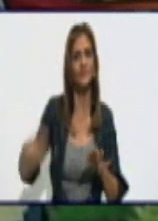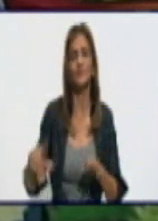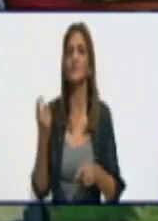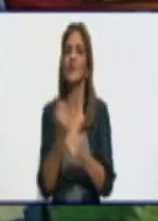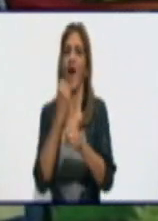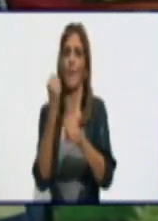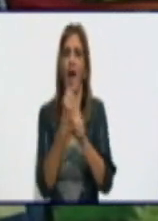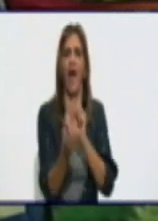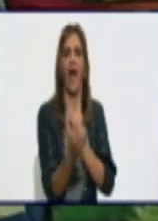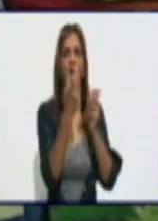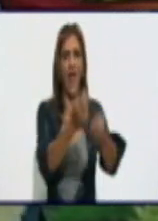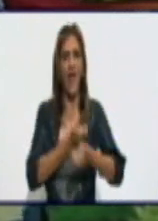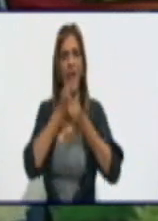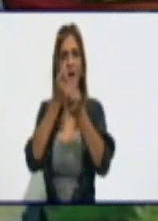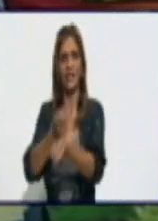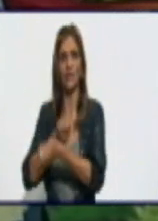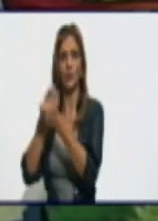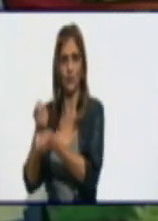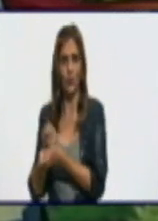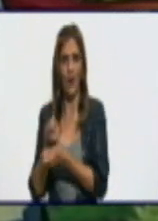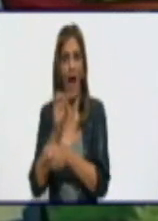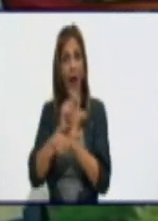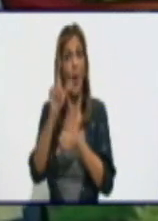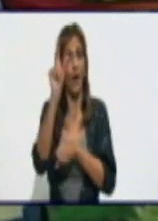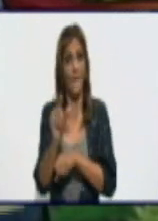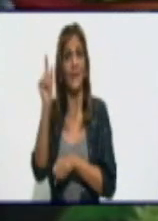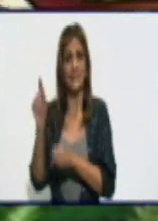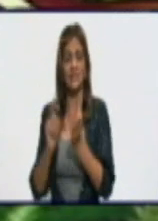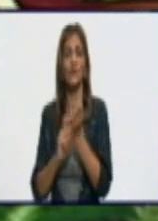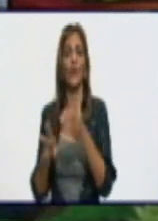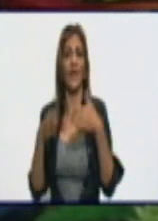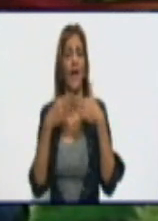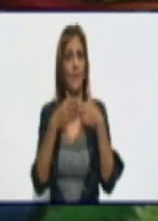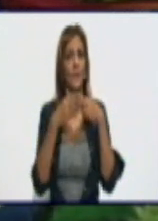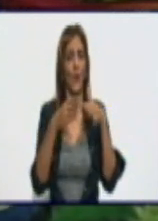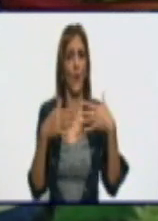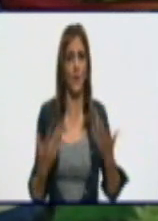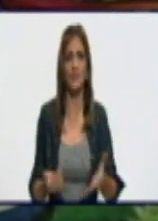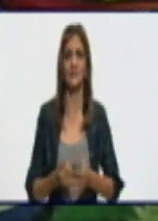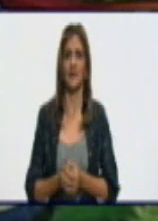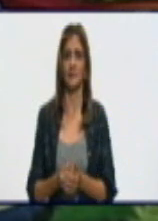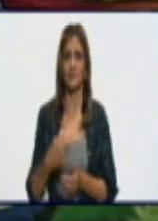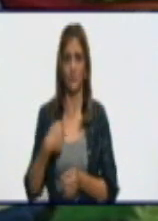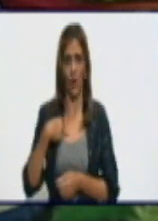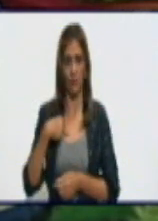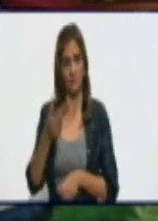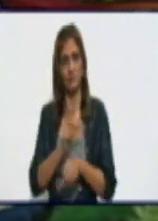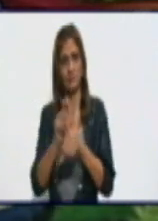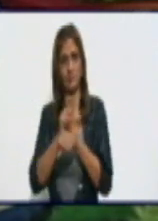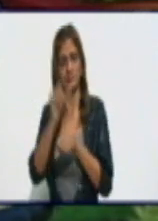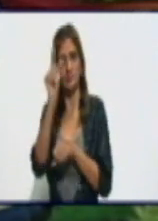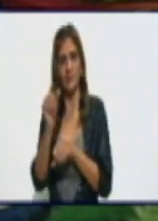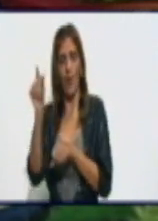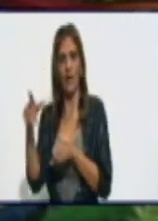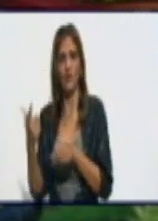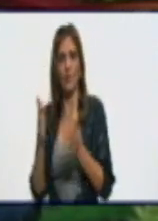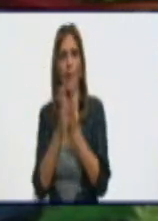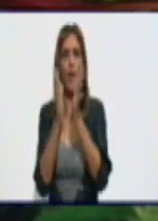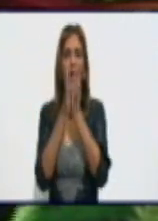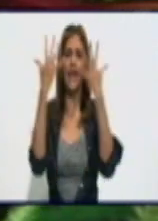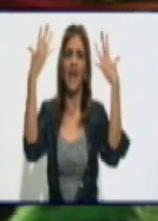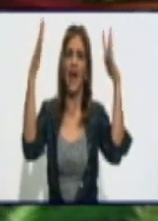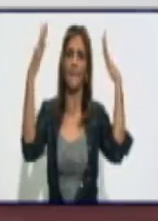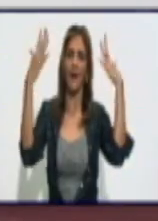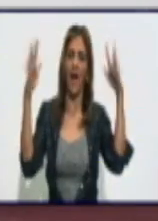la tierra a los guajiros de esta provincia entre los que me cuento además vamos a darle el aplauso de la patria